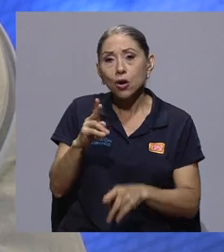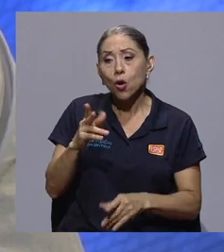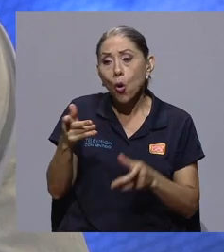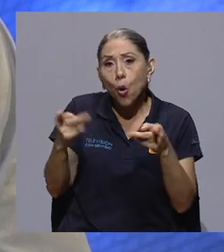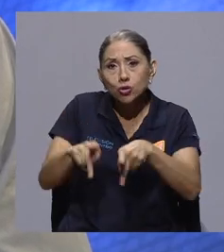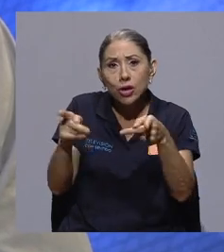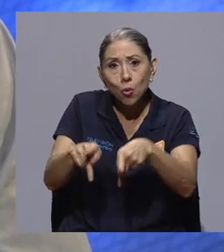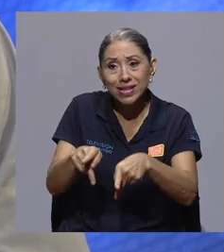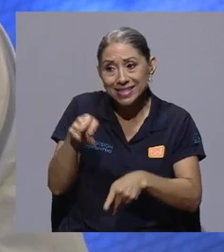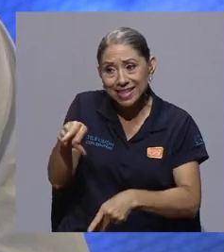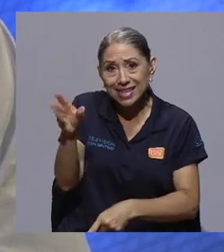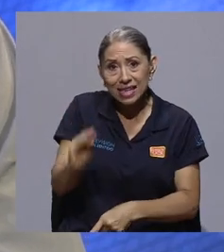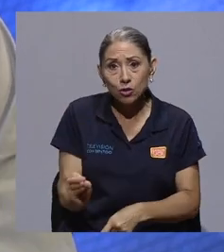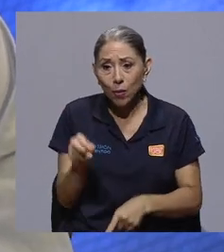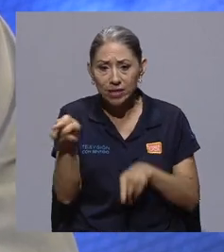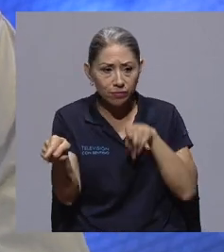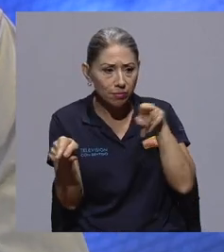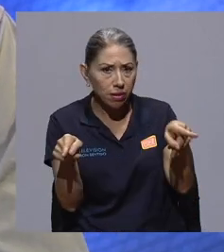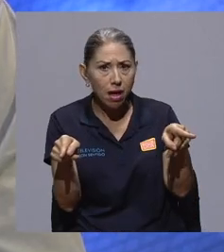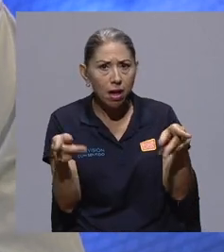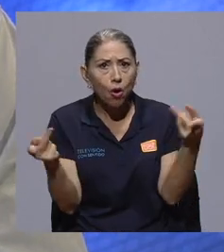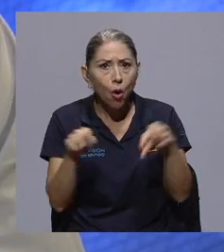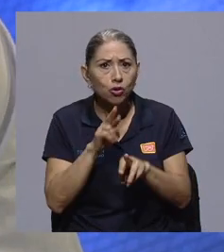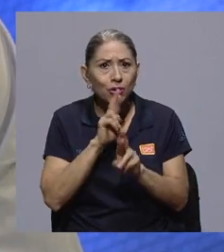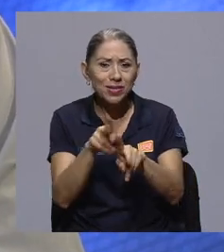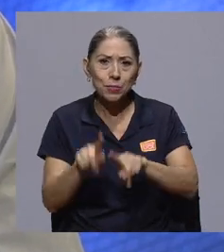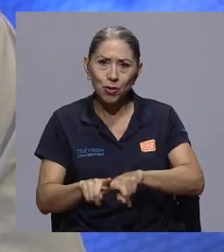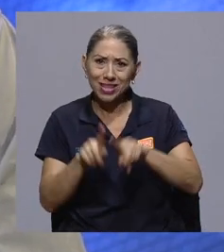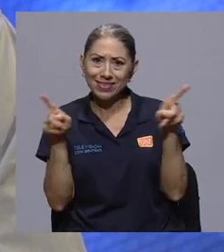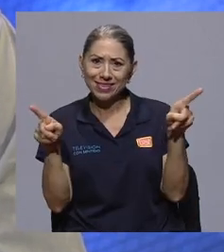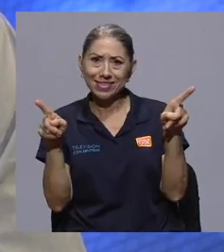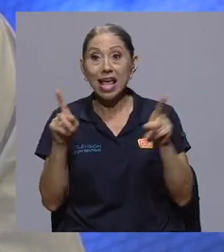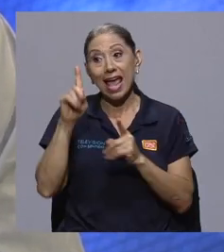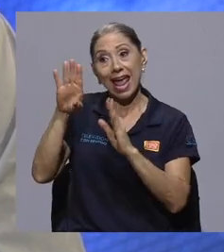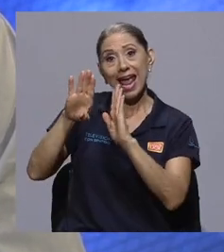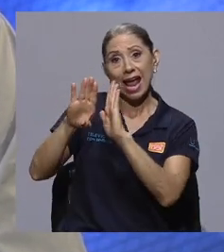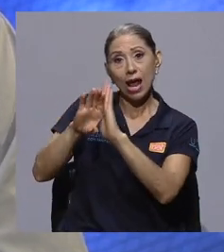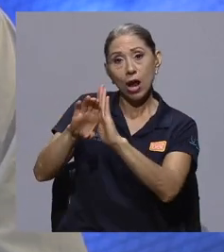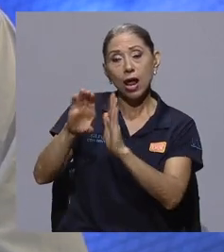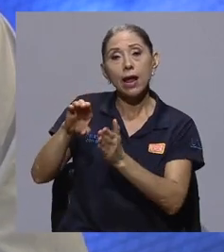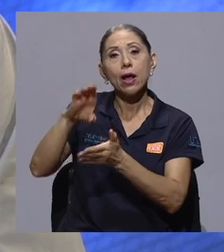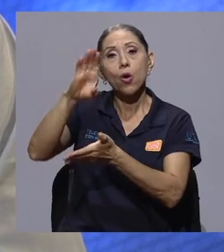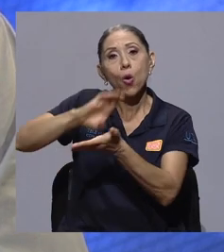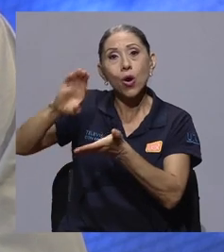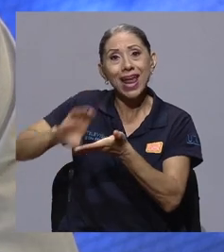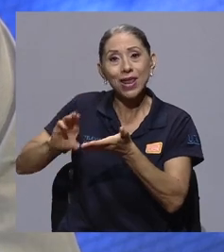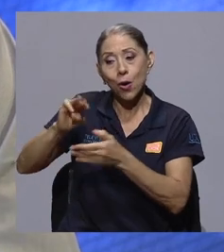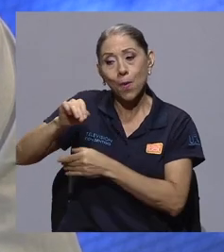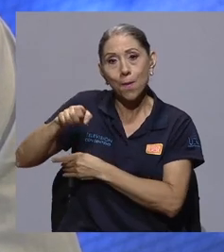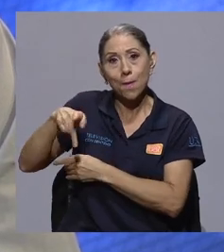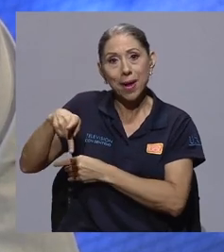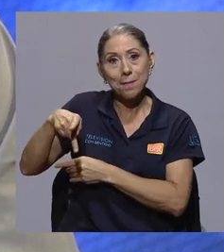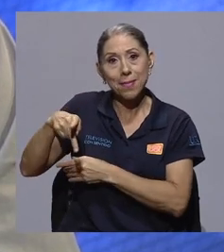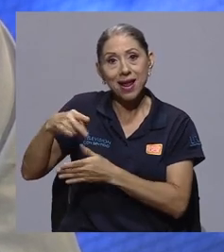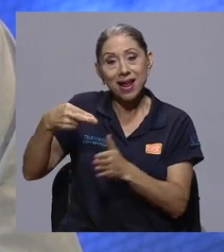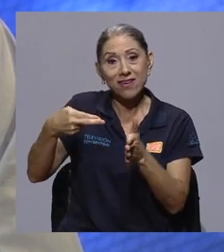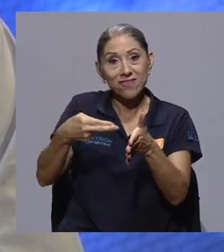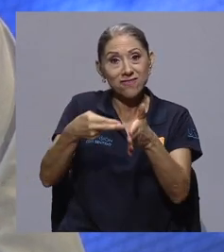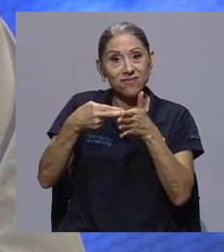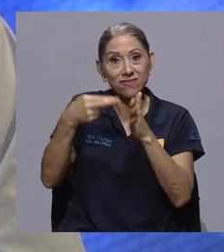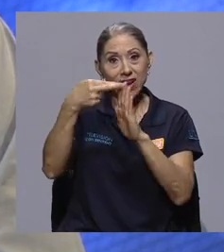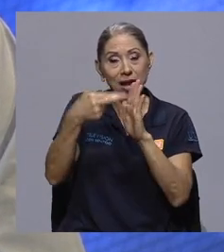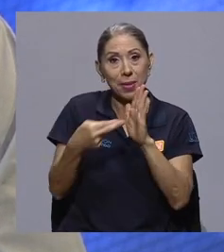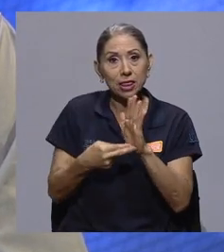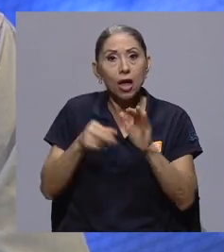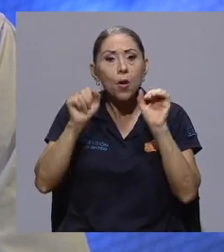que pueden tener estas personas jóvenes por consumir una u otra son muy distintas. De un colegio, el reglamento de evaluación de aprendizaje del MEP te puede sancionar